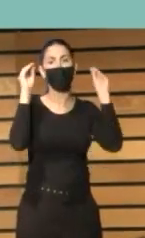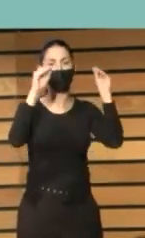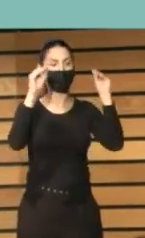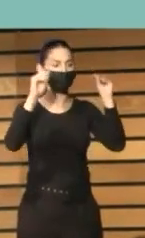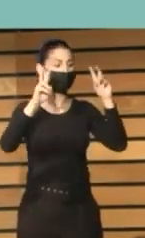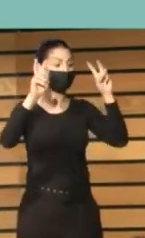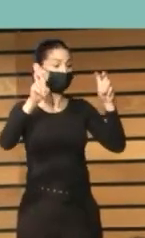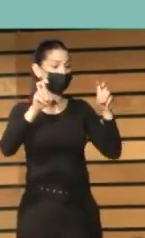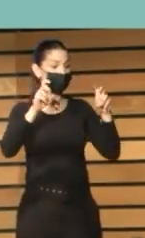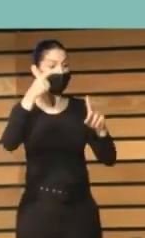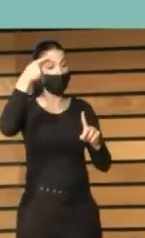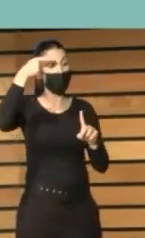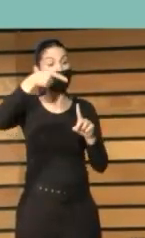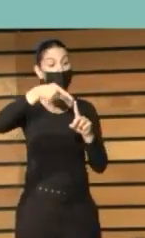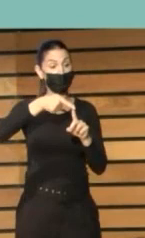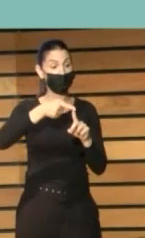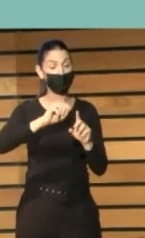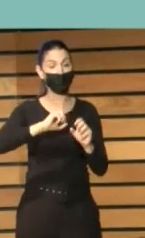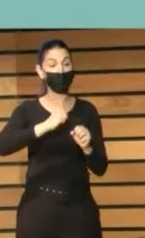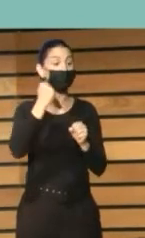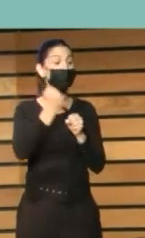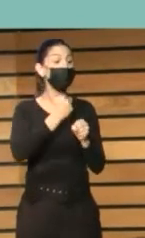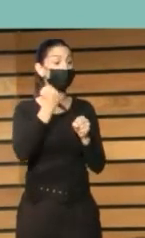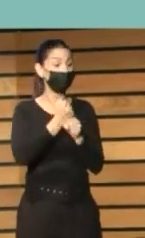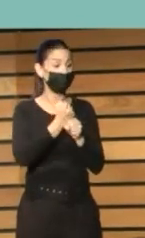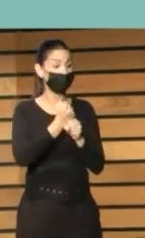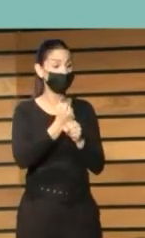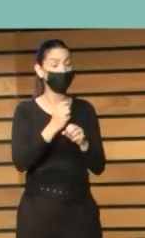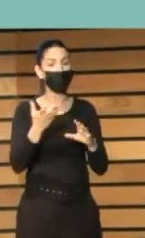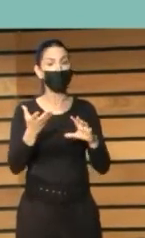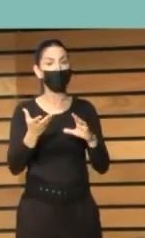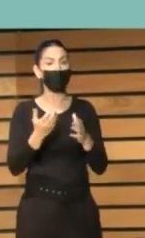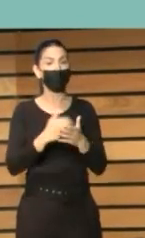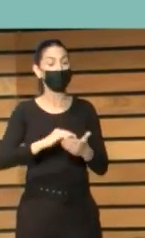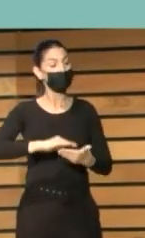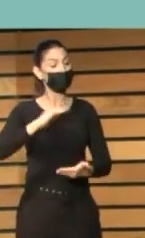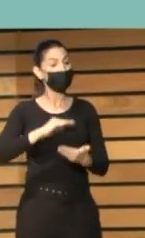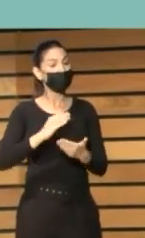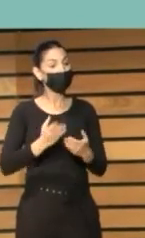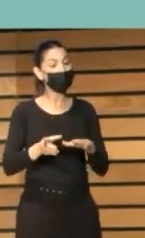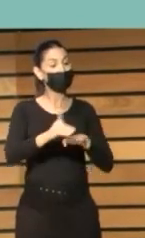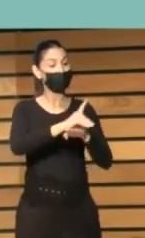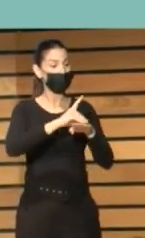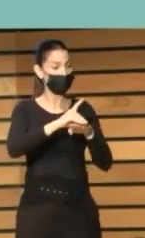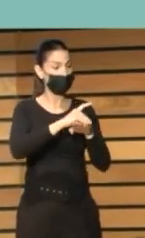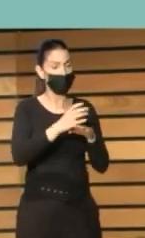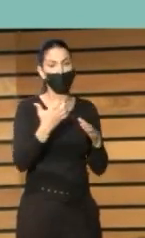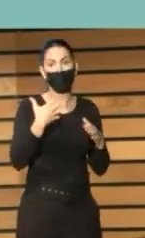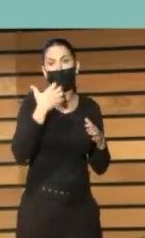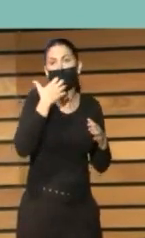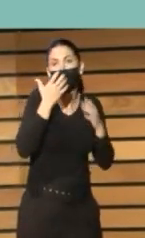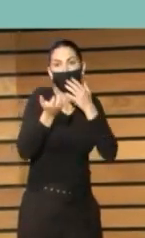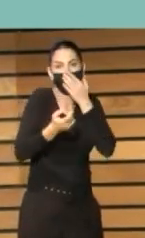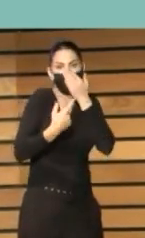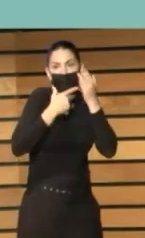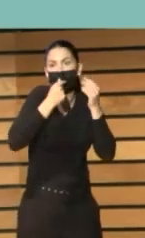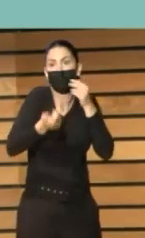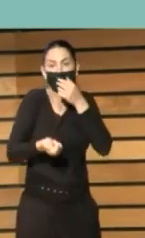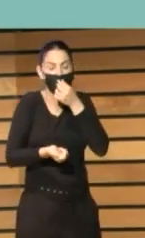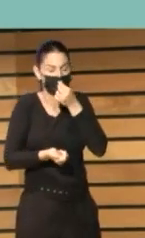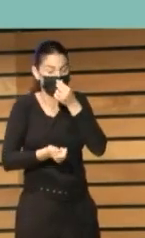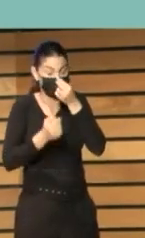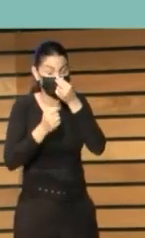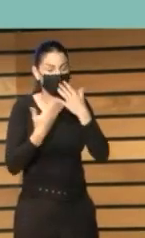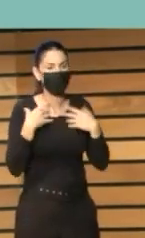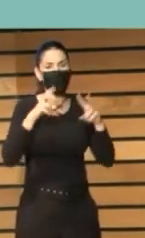empleabilidad, porque aquí estamos hablando de una competencia digital para las necesidades de la vida, desde saber navegar, buscar, organizar la